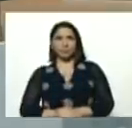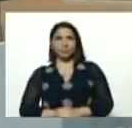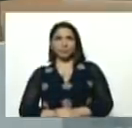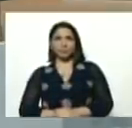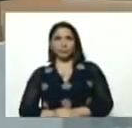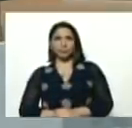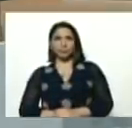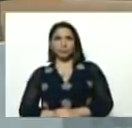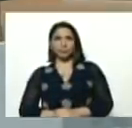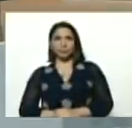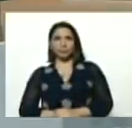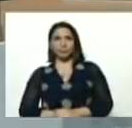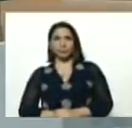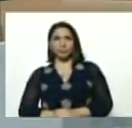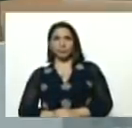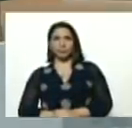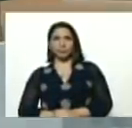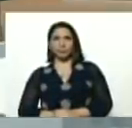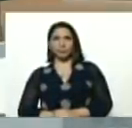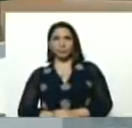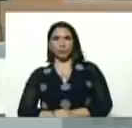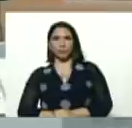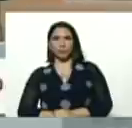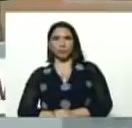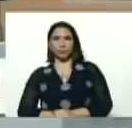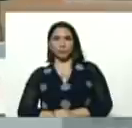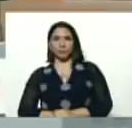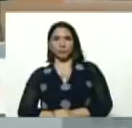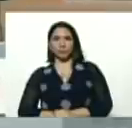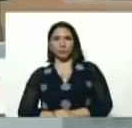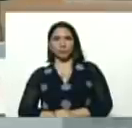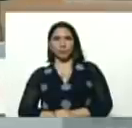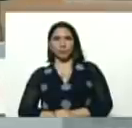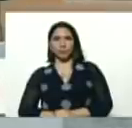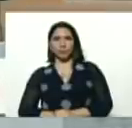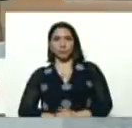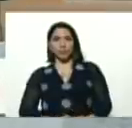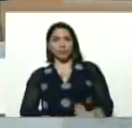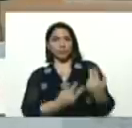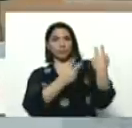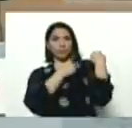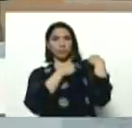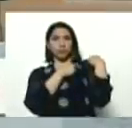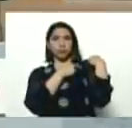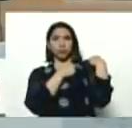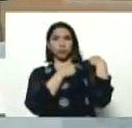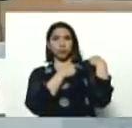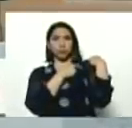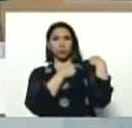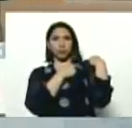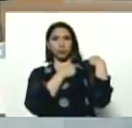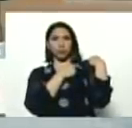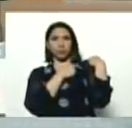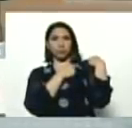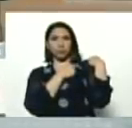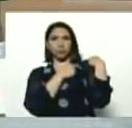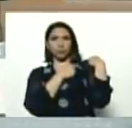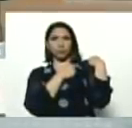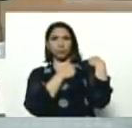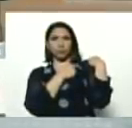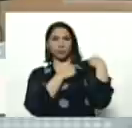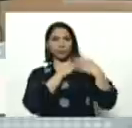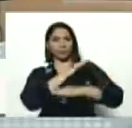Pedro Miguel Carreño, Escobar, es responsable, de nada más y nada menos, que la